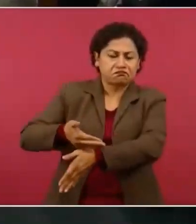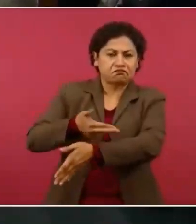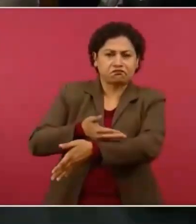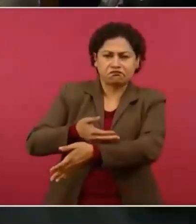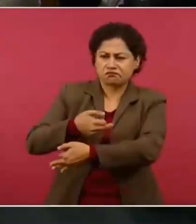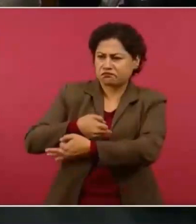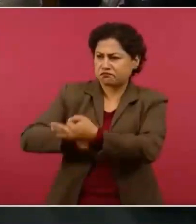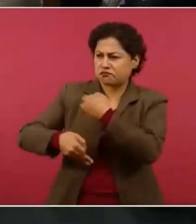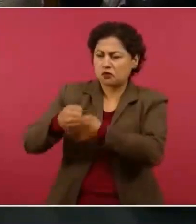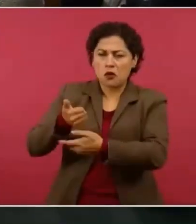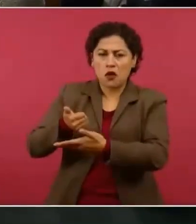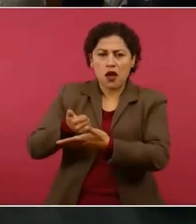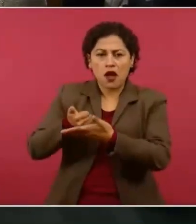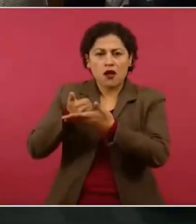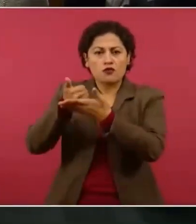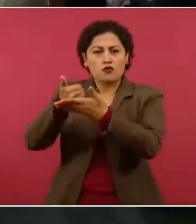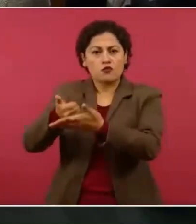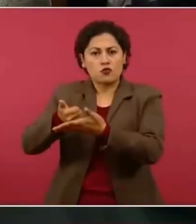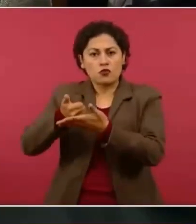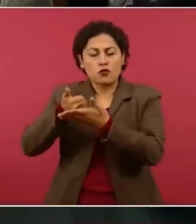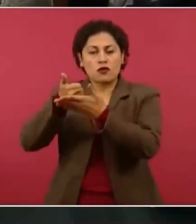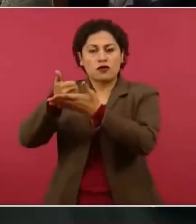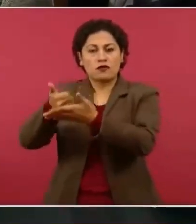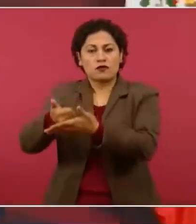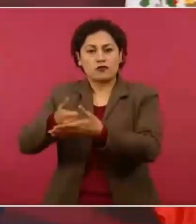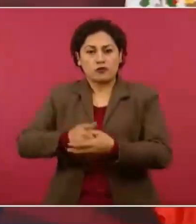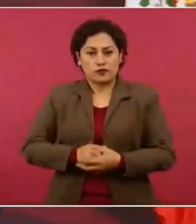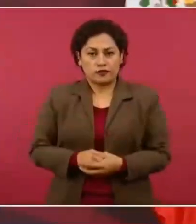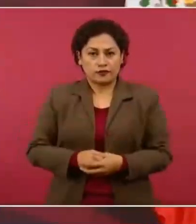mucho